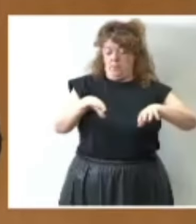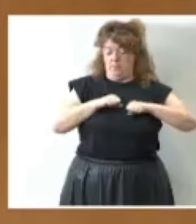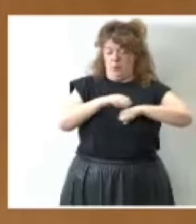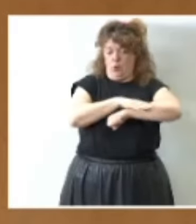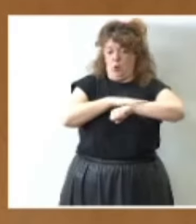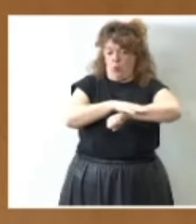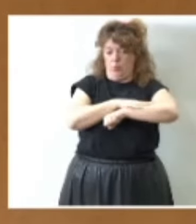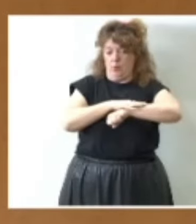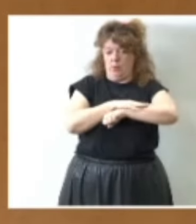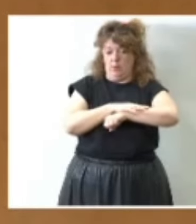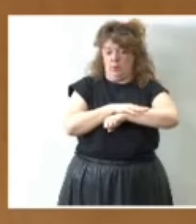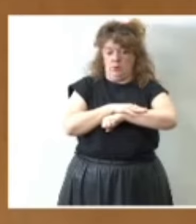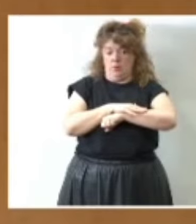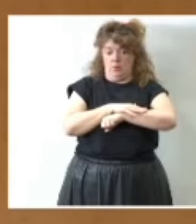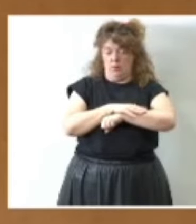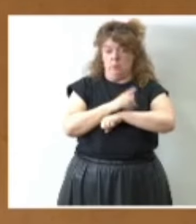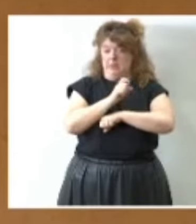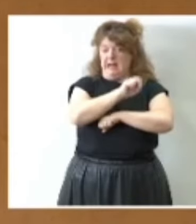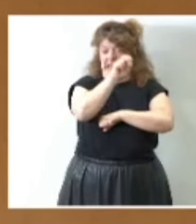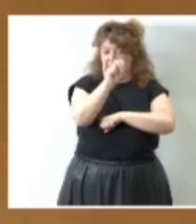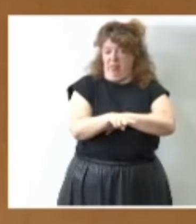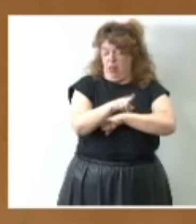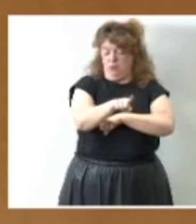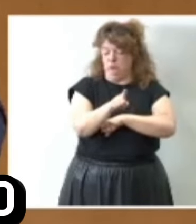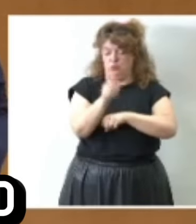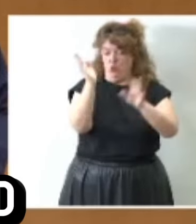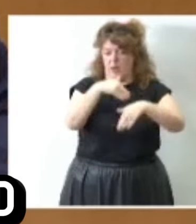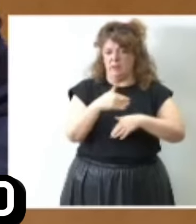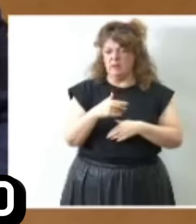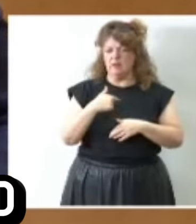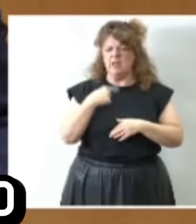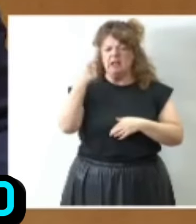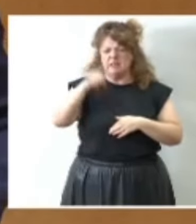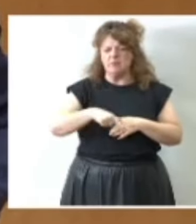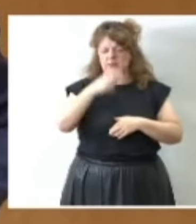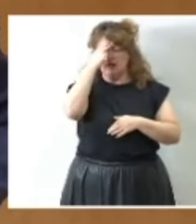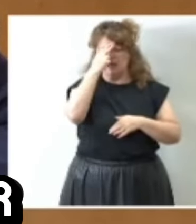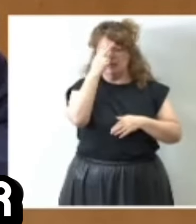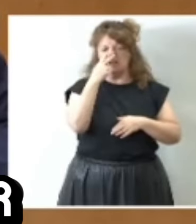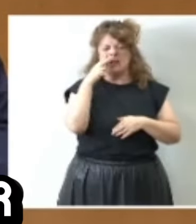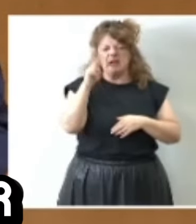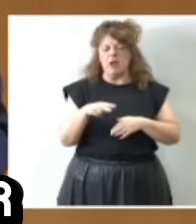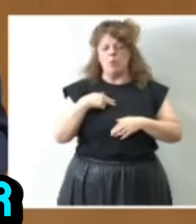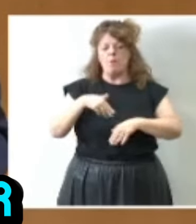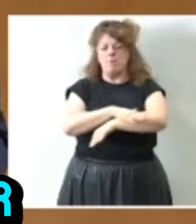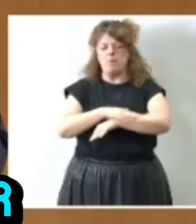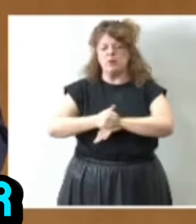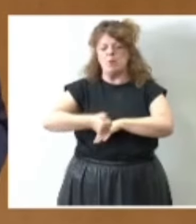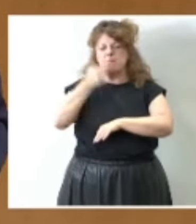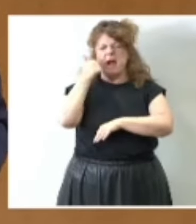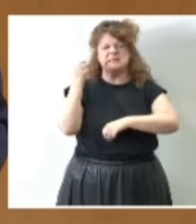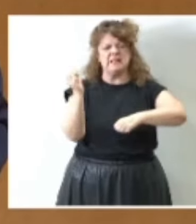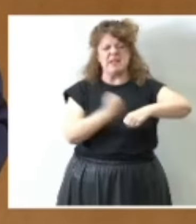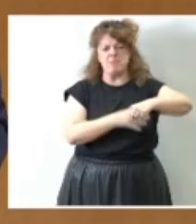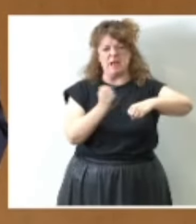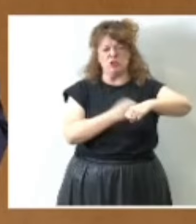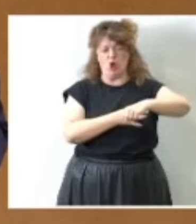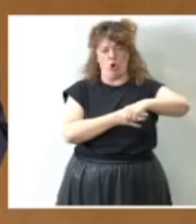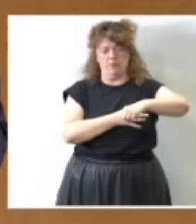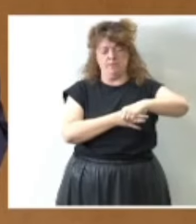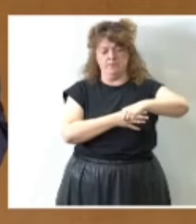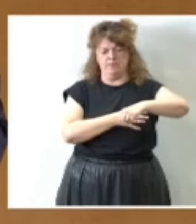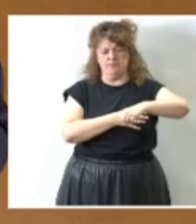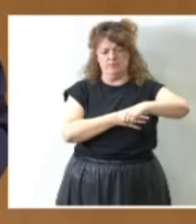interpelación no le falta a usted parte de razón en lo que ha dicho pero también reconoce usted que somos el ministerio más inversor y por tanto